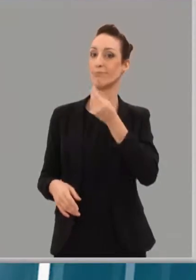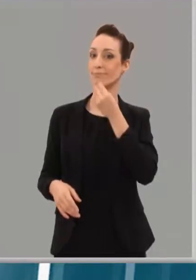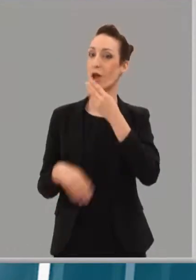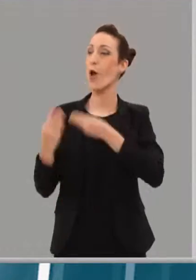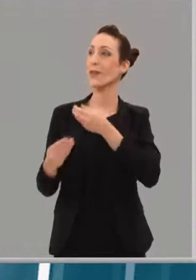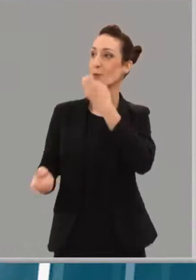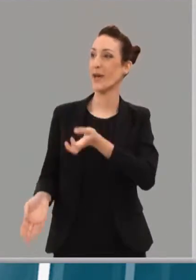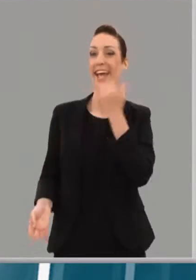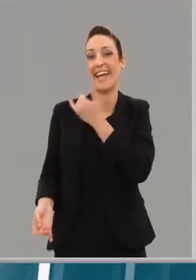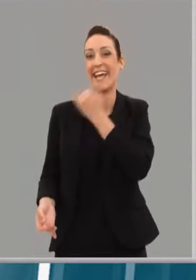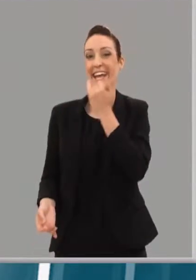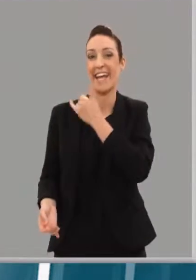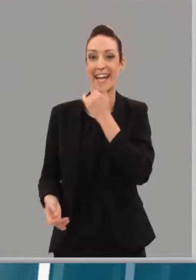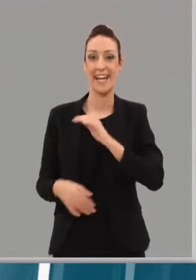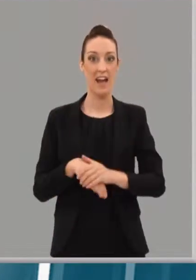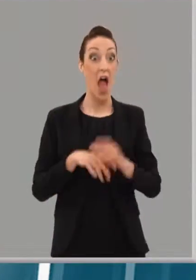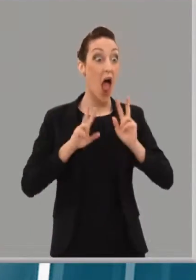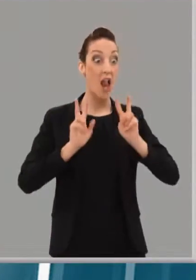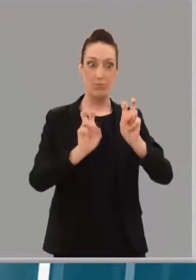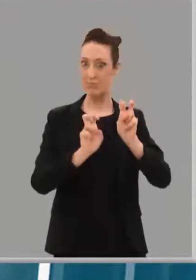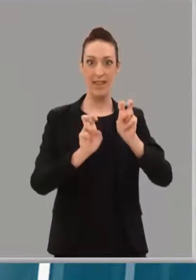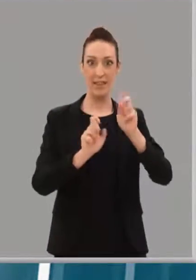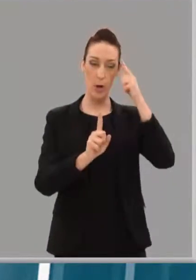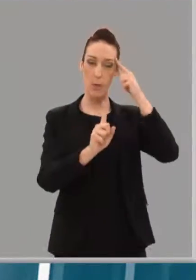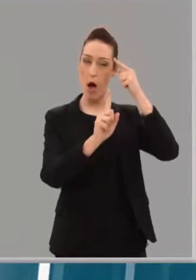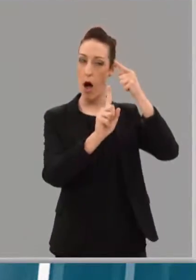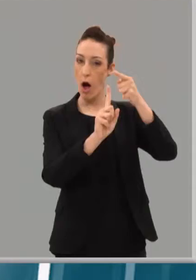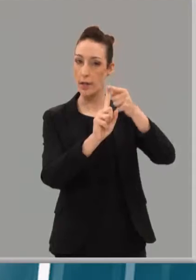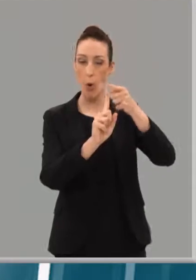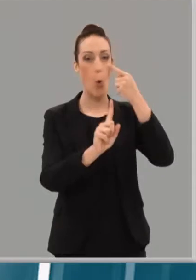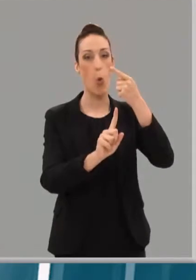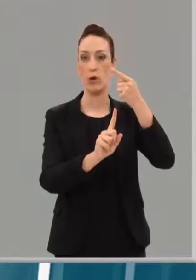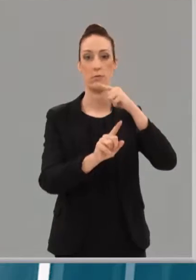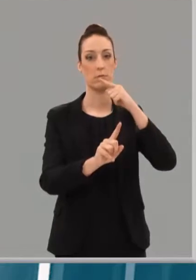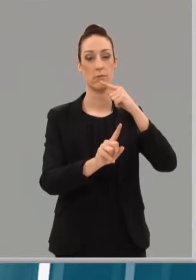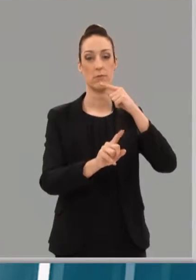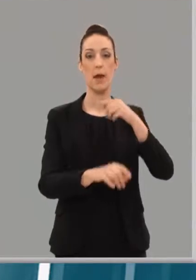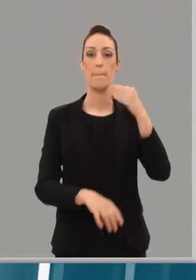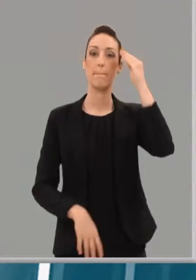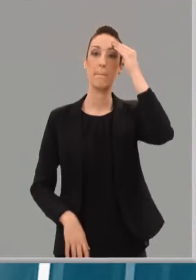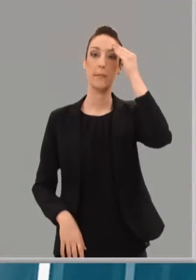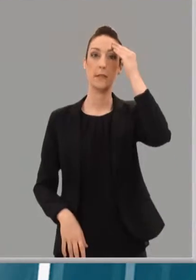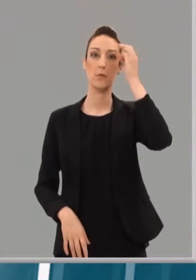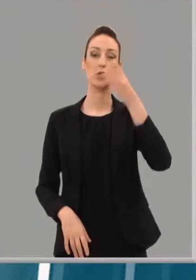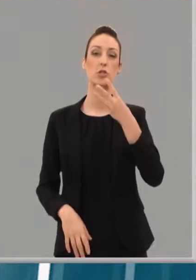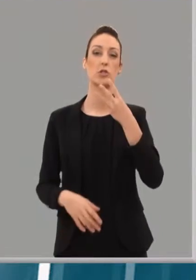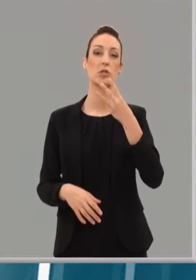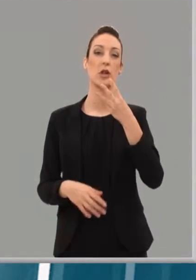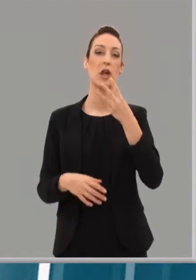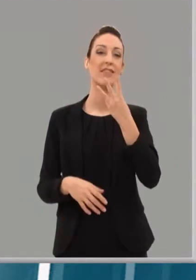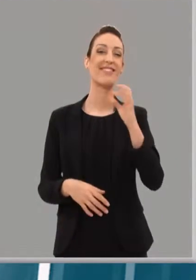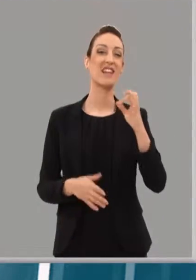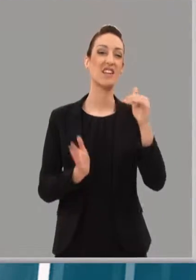...se marcaba desde el principio una ambiciosa meta. Pensamos que hay más de 30.000 logroñeses y